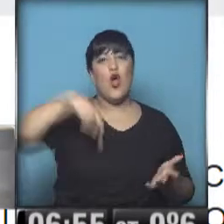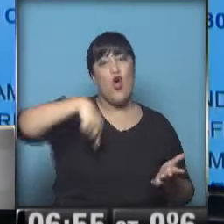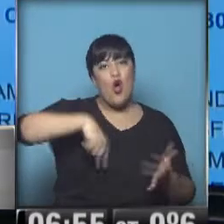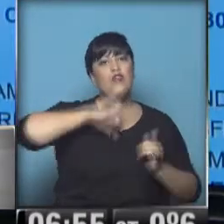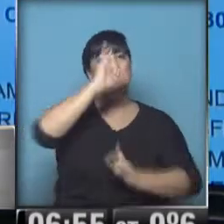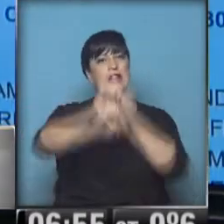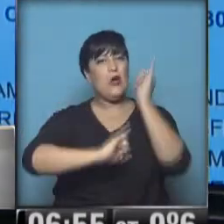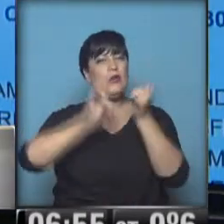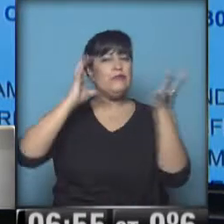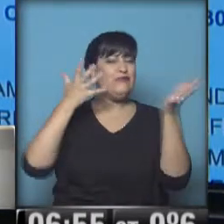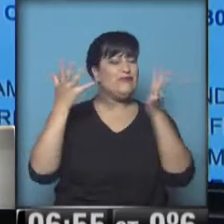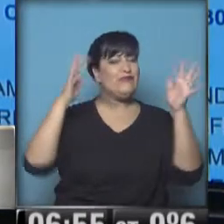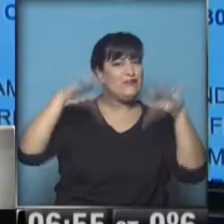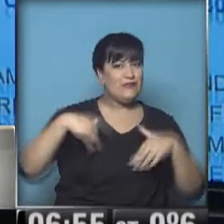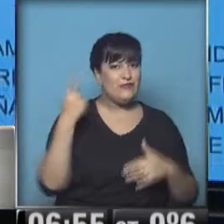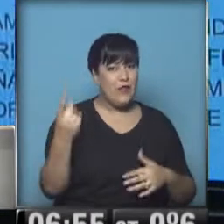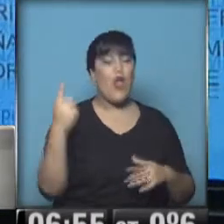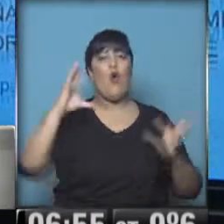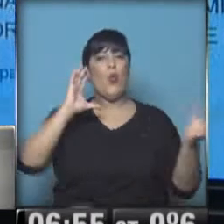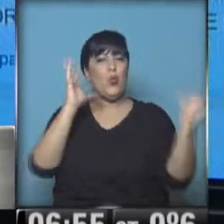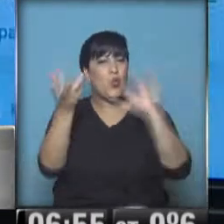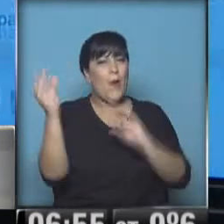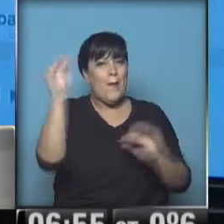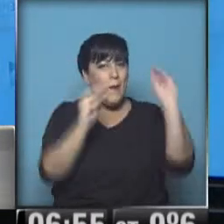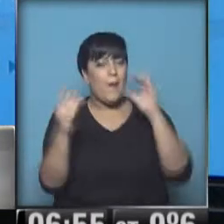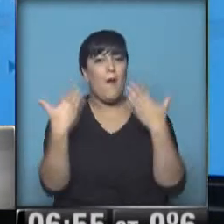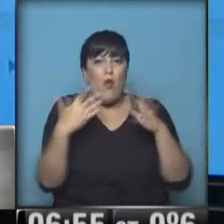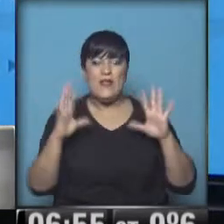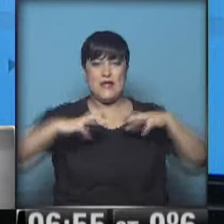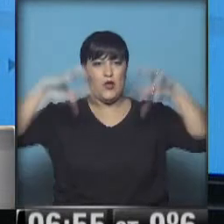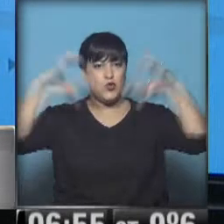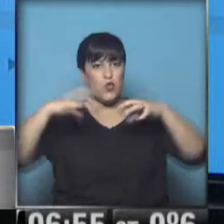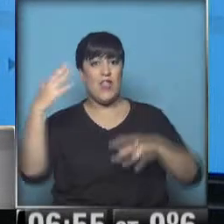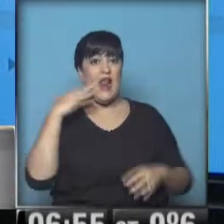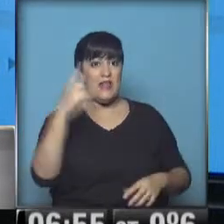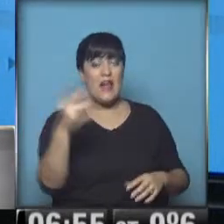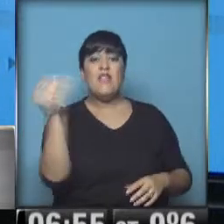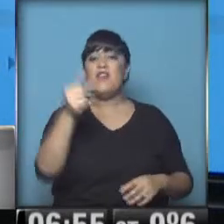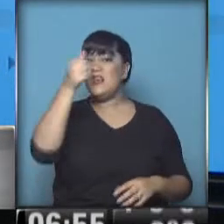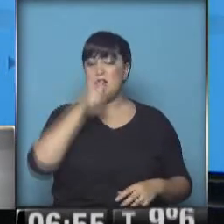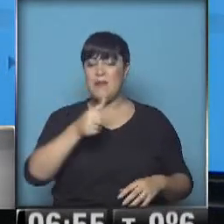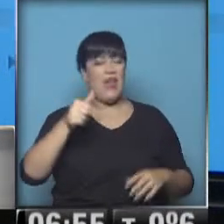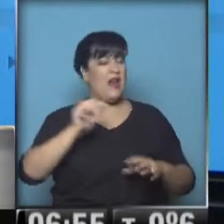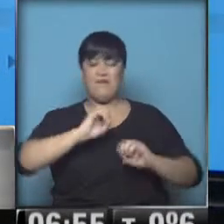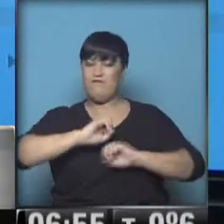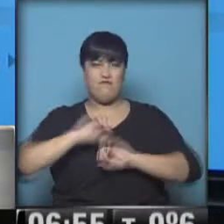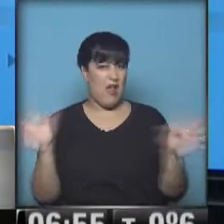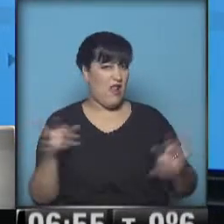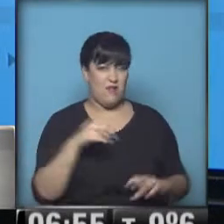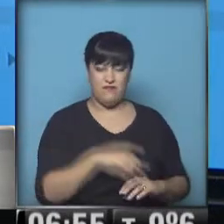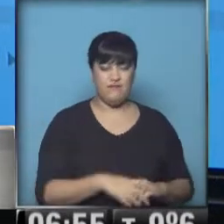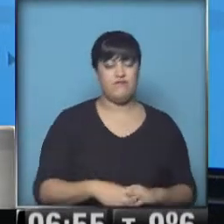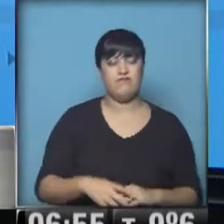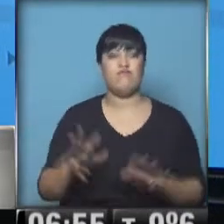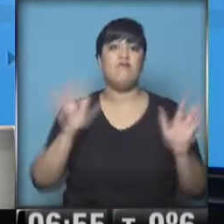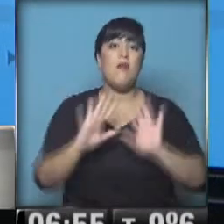va a estar inestable, empieza a aumentar la nubosidad y puede llover a la tarde. El fin de semana viene mal el tiempo en todo el litoral, así